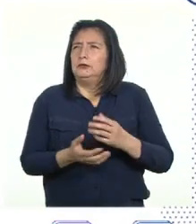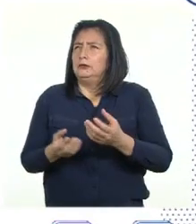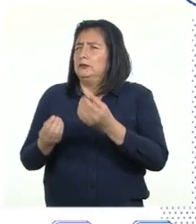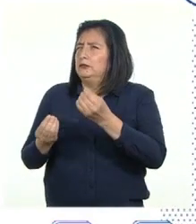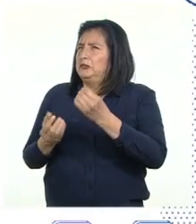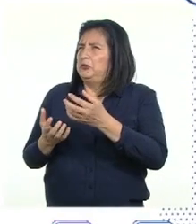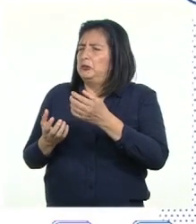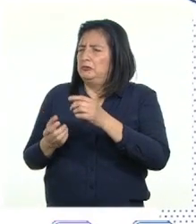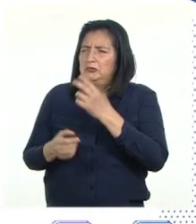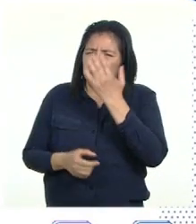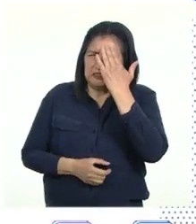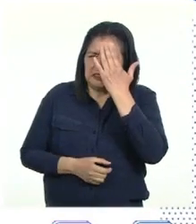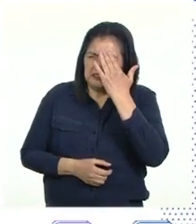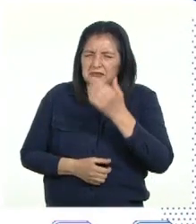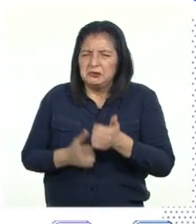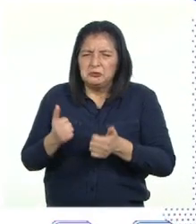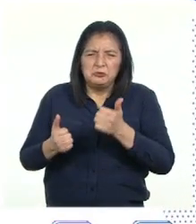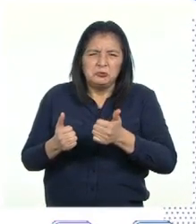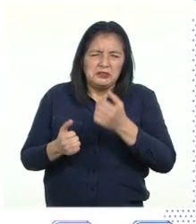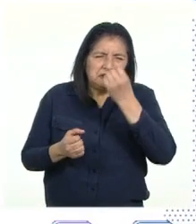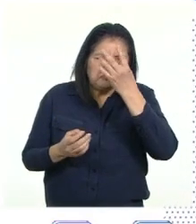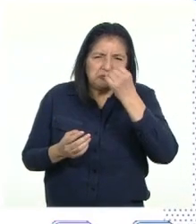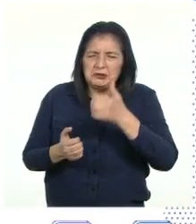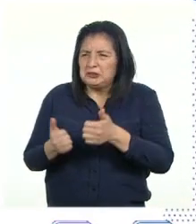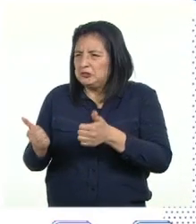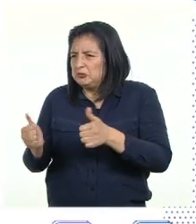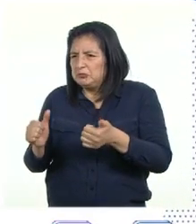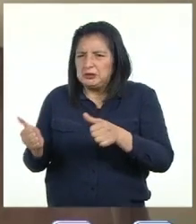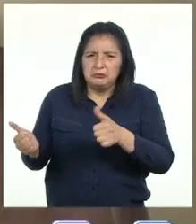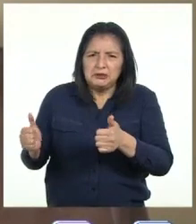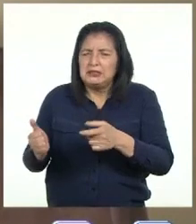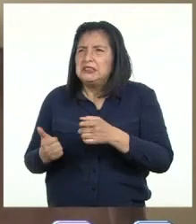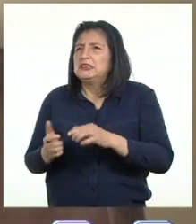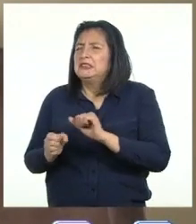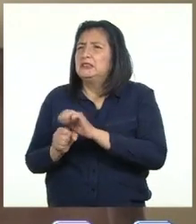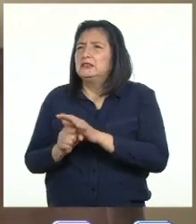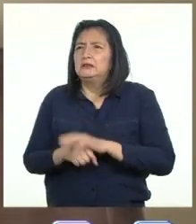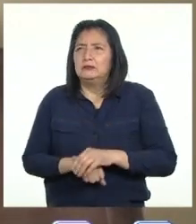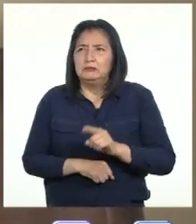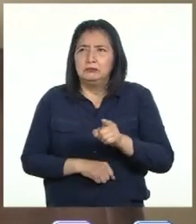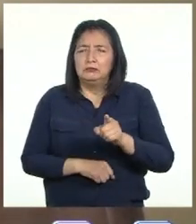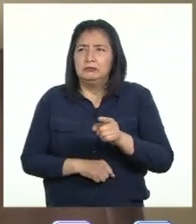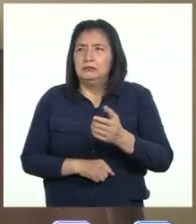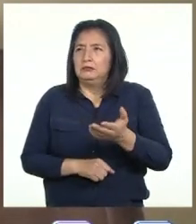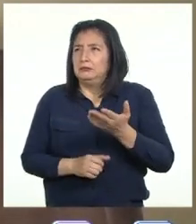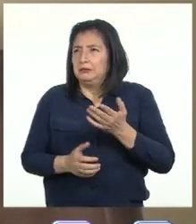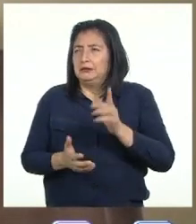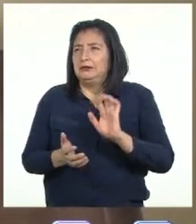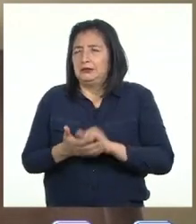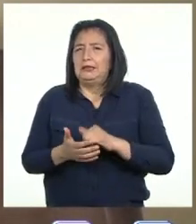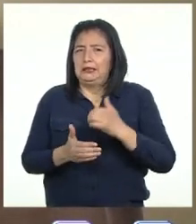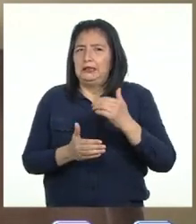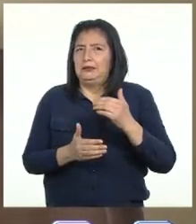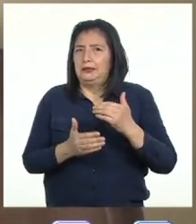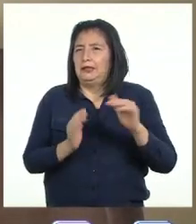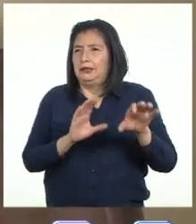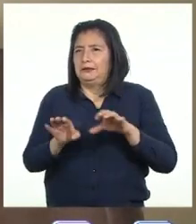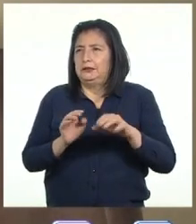distinguir la información confiable de la no confiable sobre el COVID-19? Los invito a seguir los siguientes pasos